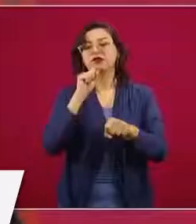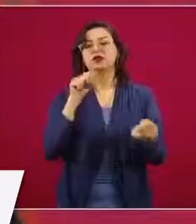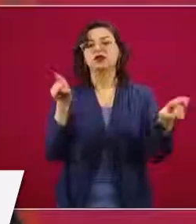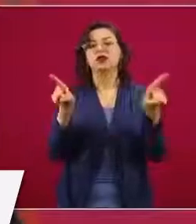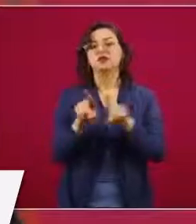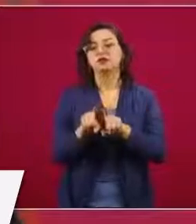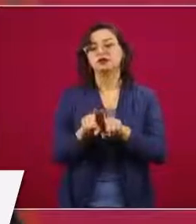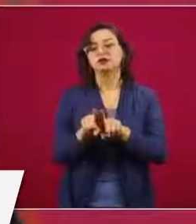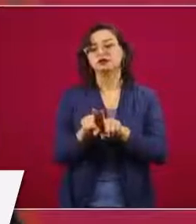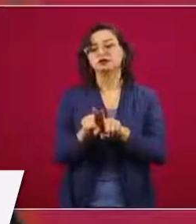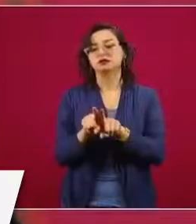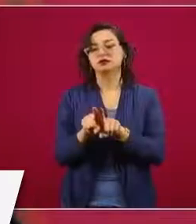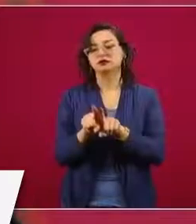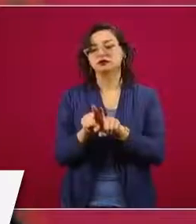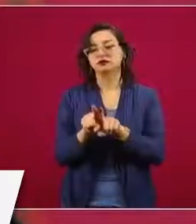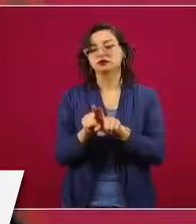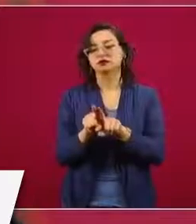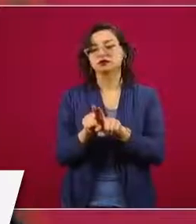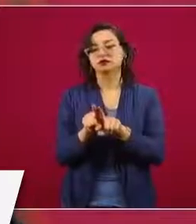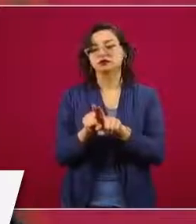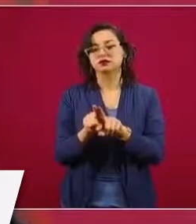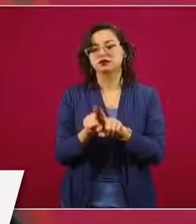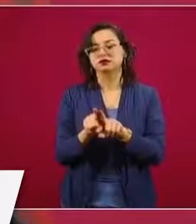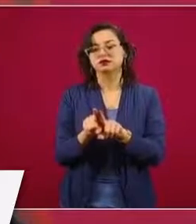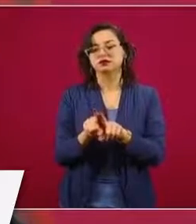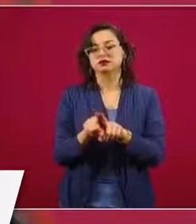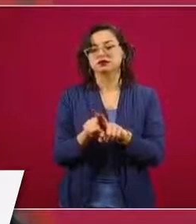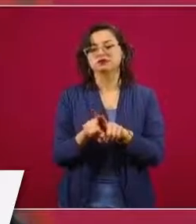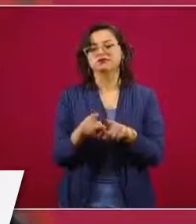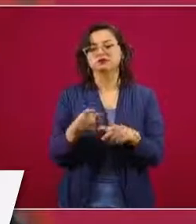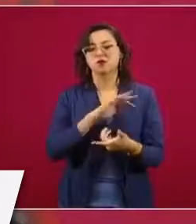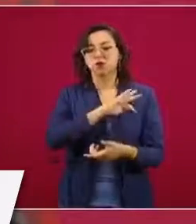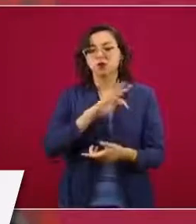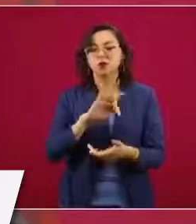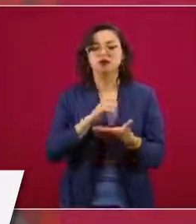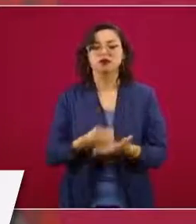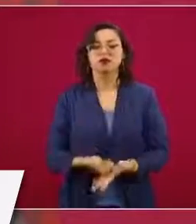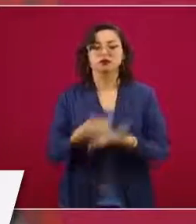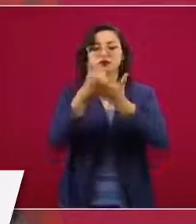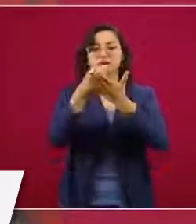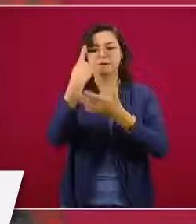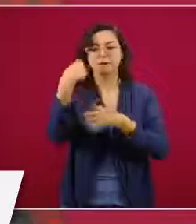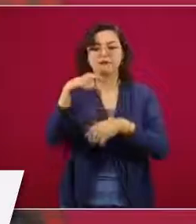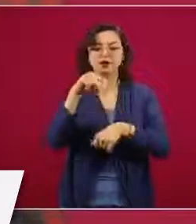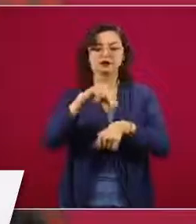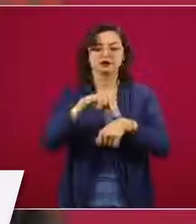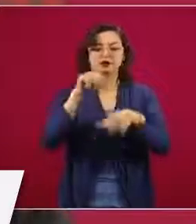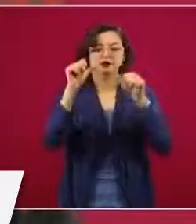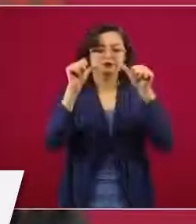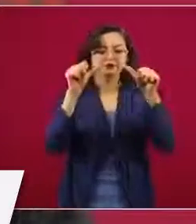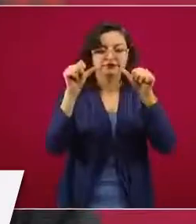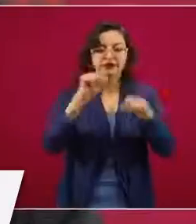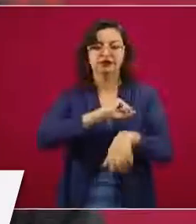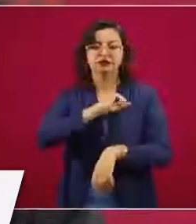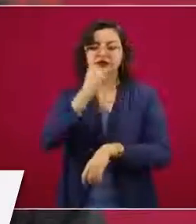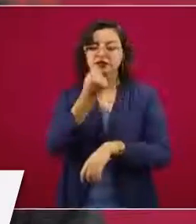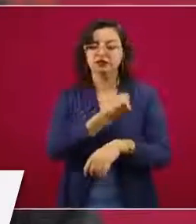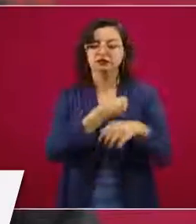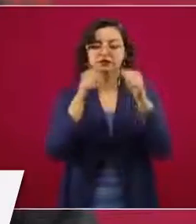de fortalecer la atención de salud.